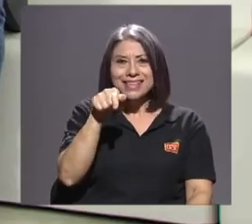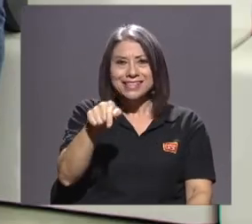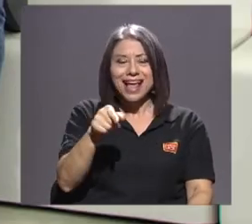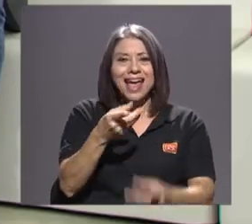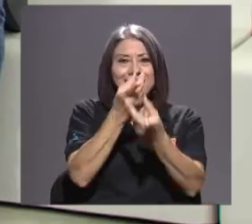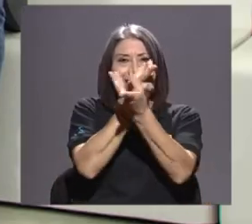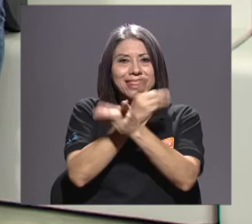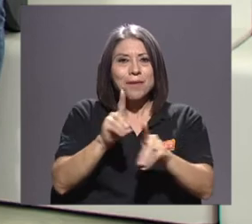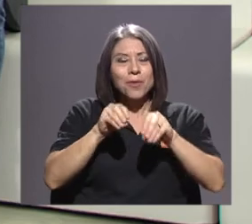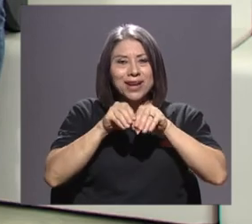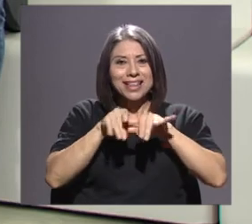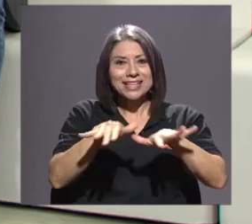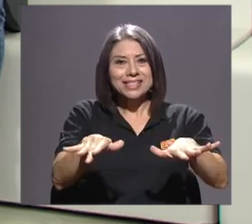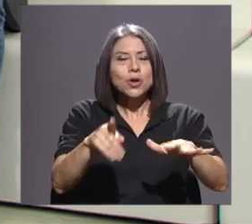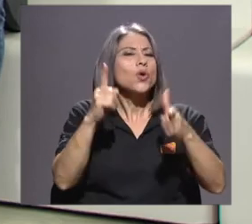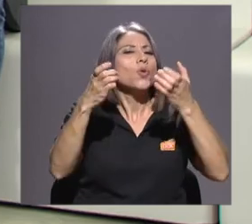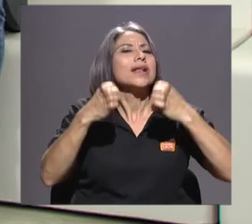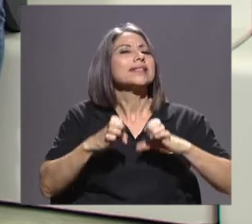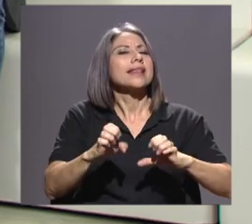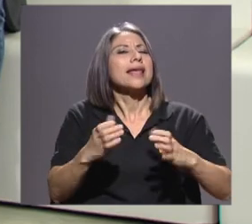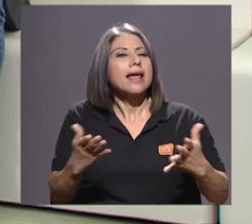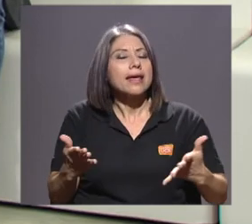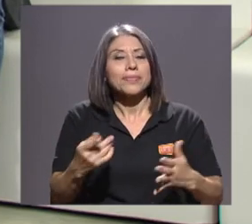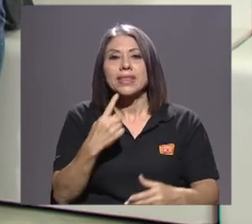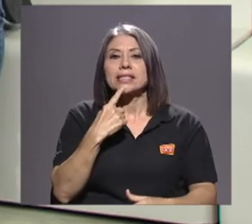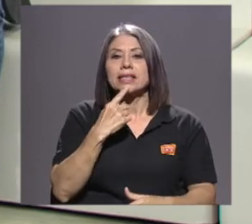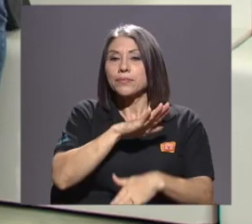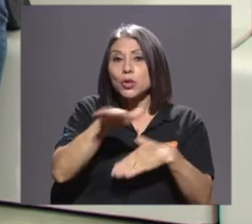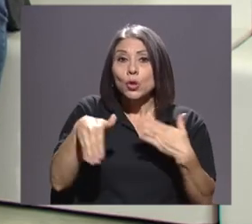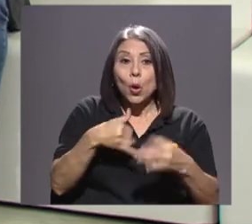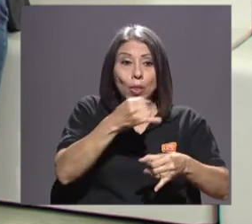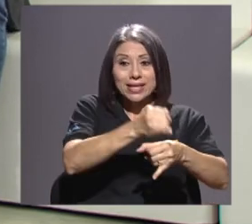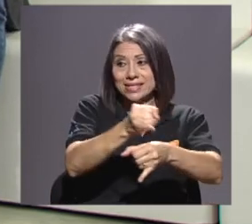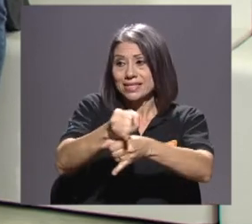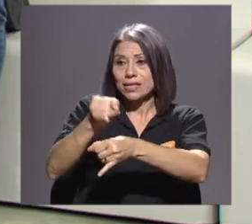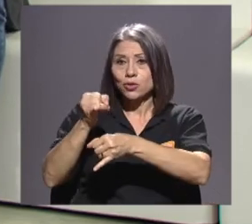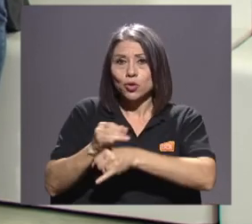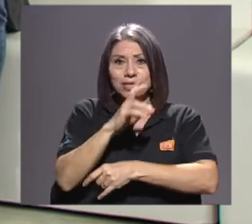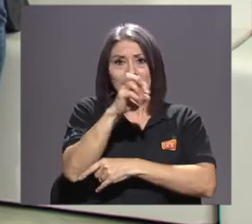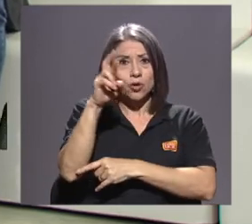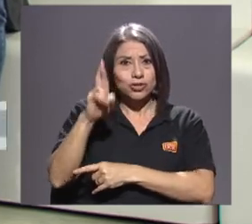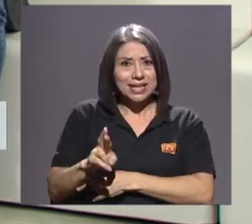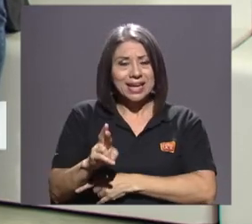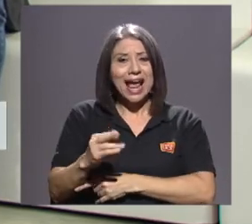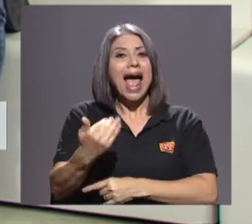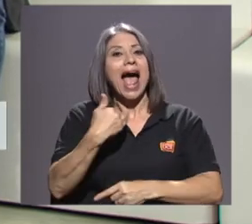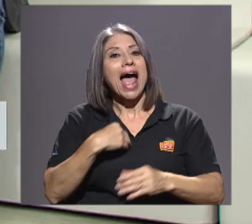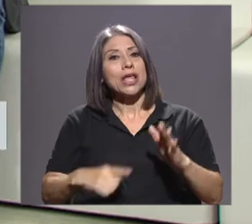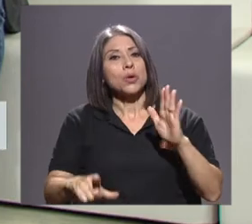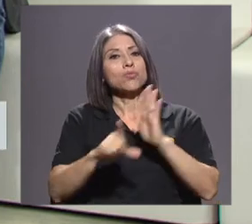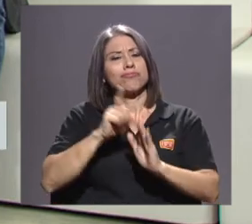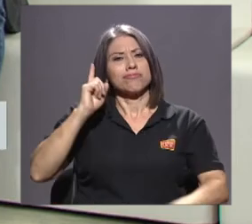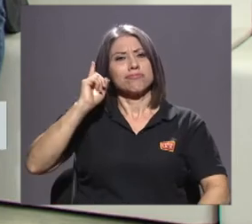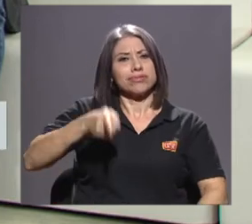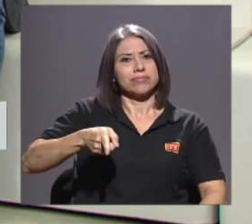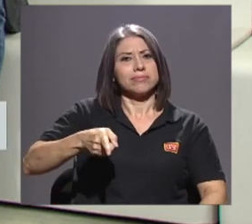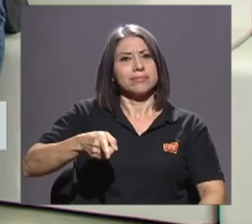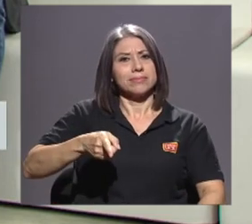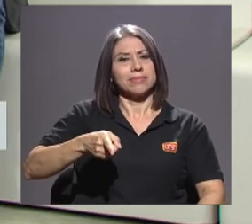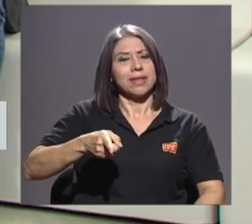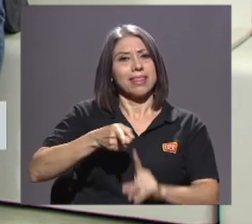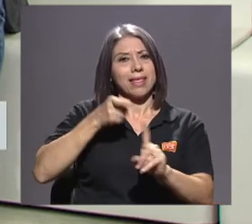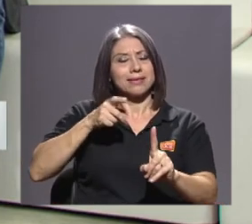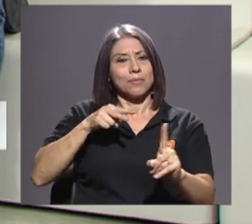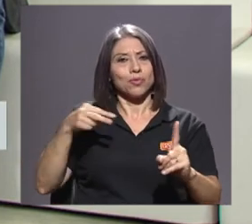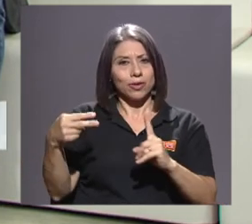Entonces una de las estrategias fue decir, todas las instituciones en Costa Rica por mandato, desde el punto de vista